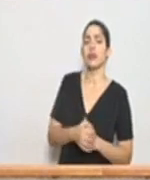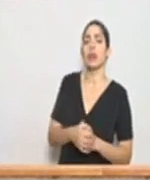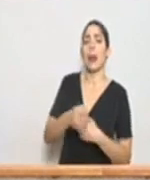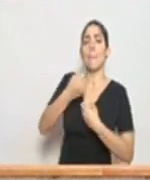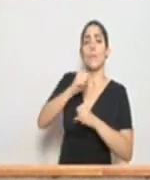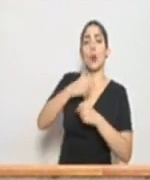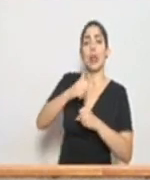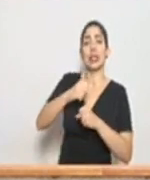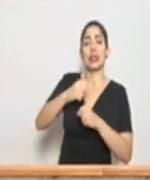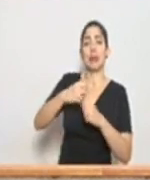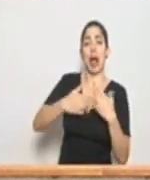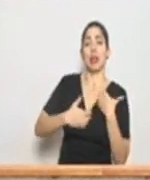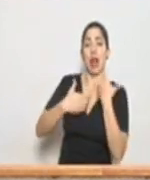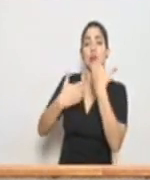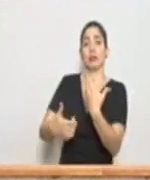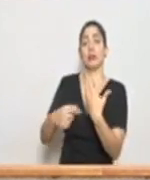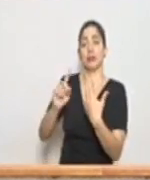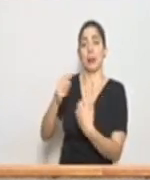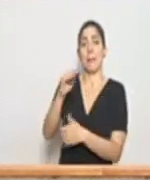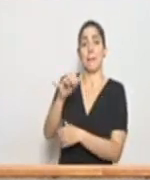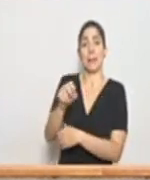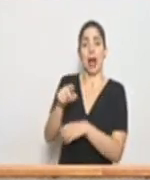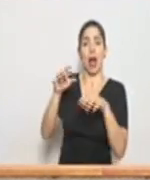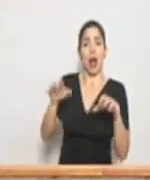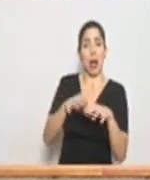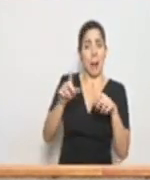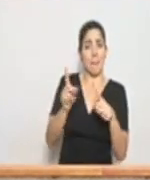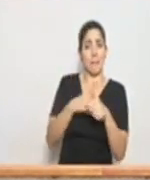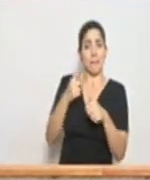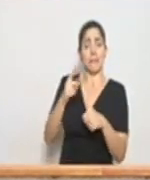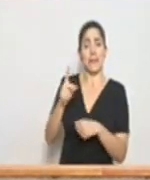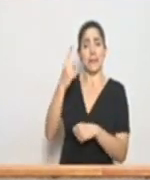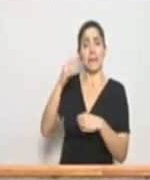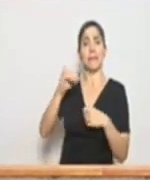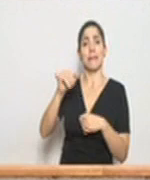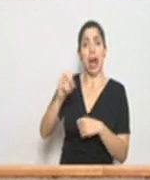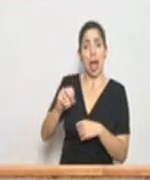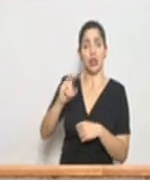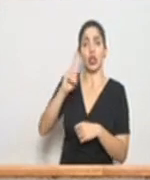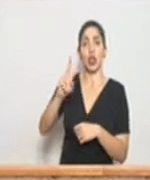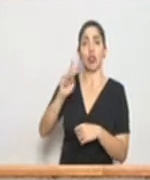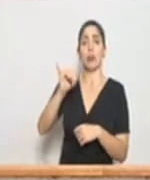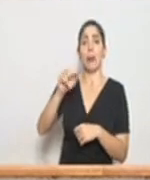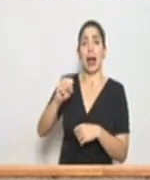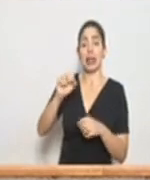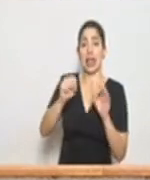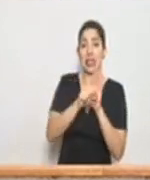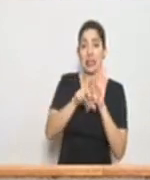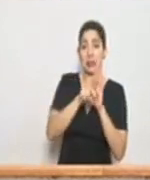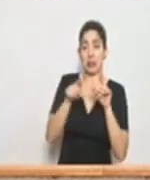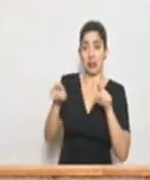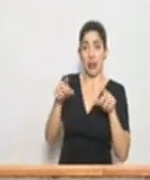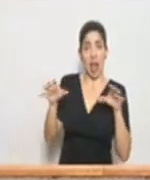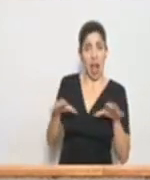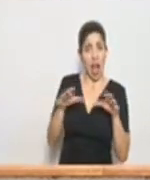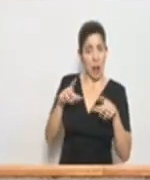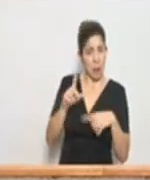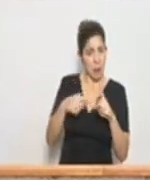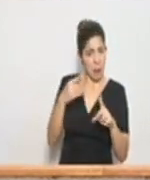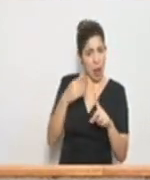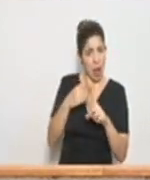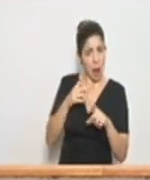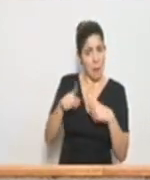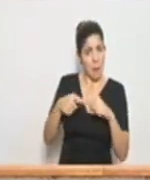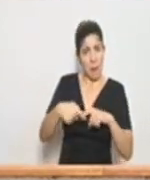municipales el próximo primero de mayo, las sesiones solemnes del primero de mayo y dos de mayo en asamblea legislativa, ¿estas actividades se verán afectadas,